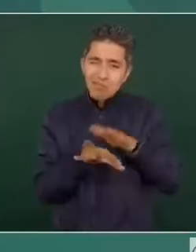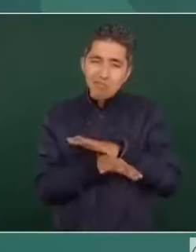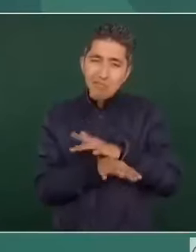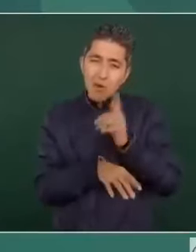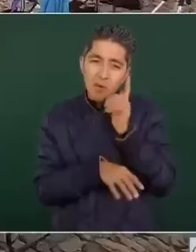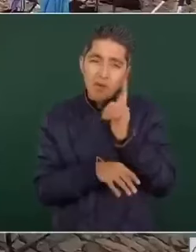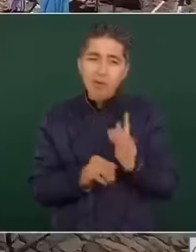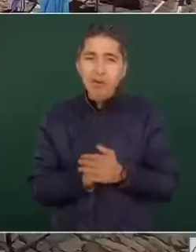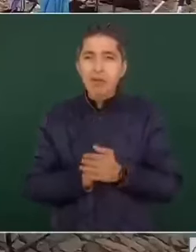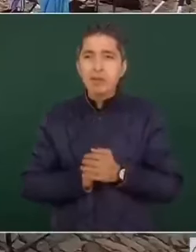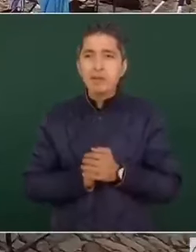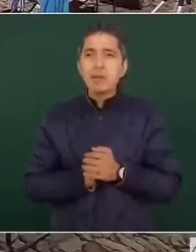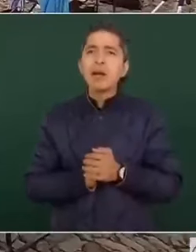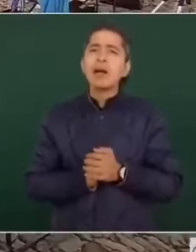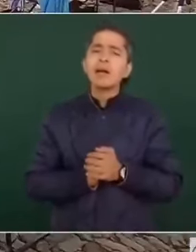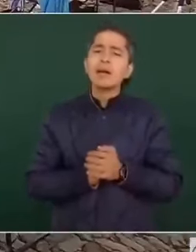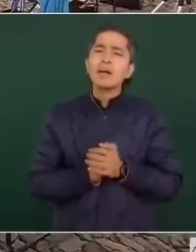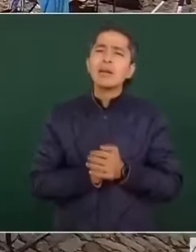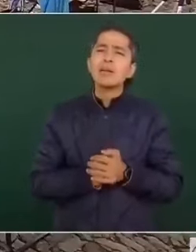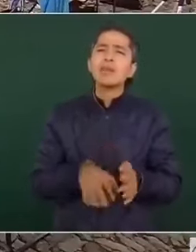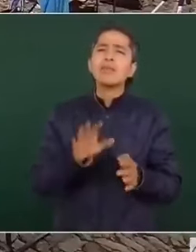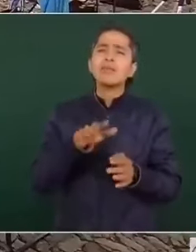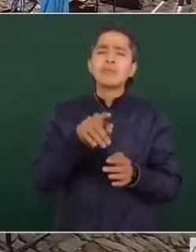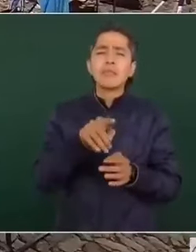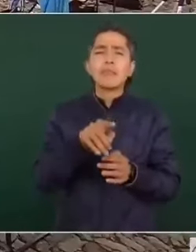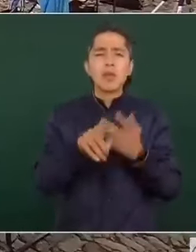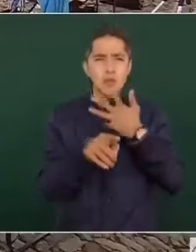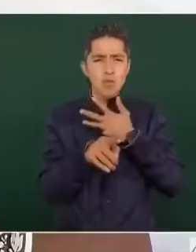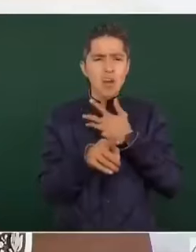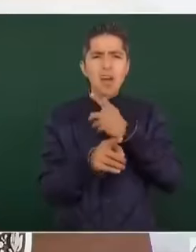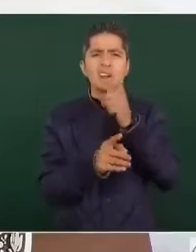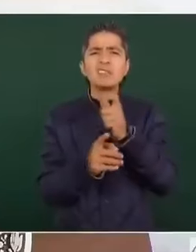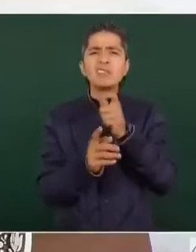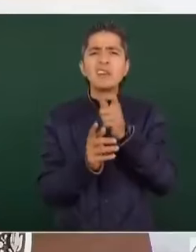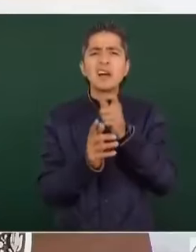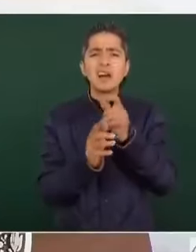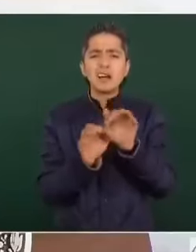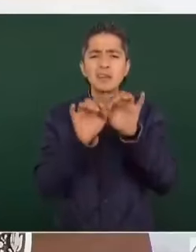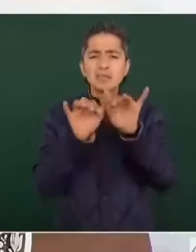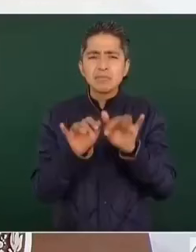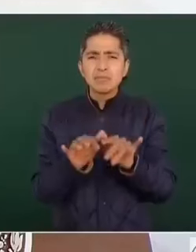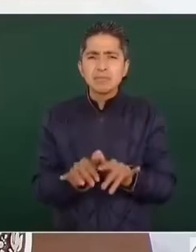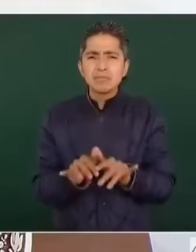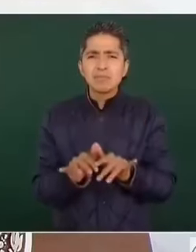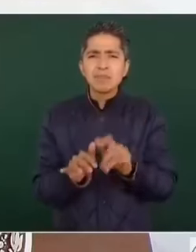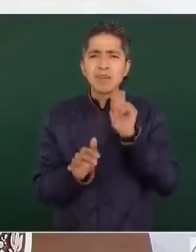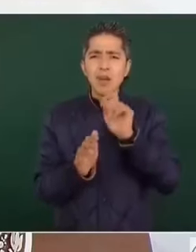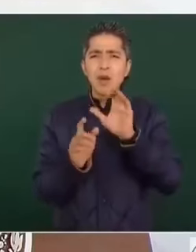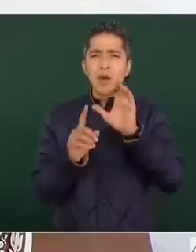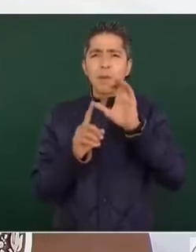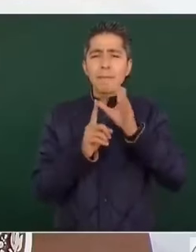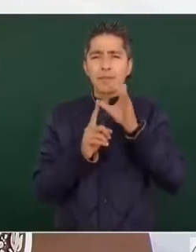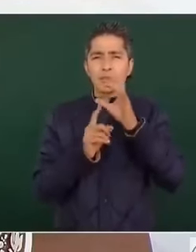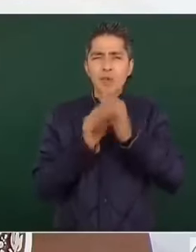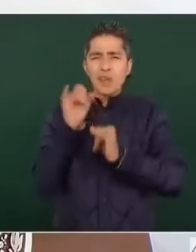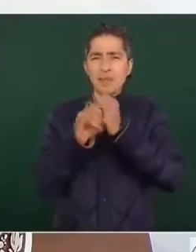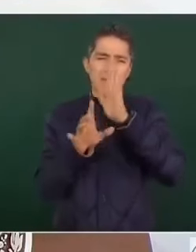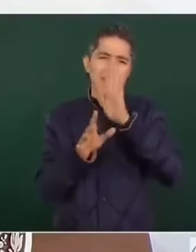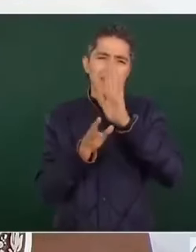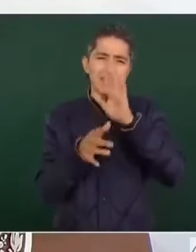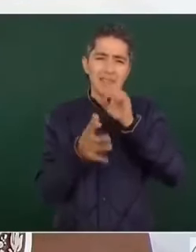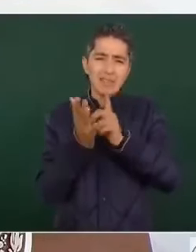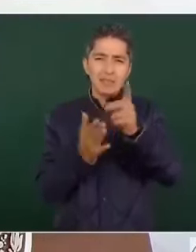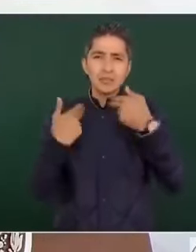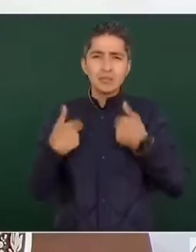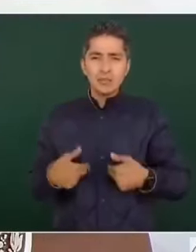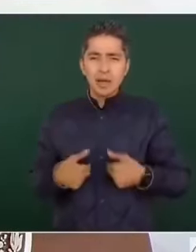¿no tienes el acta de la Comisión Interamericana de Derechos Humanos del